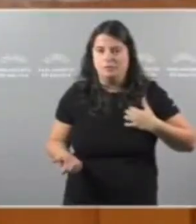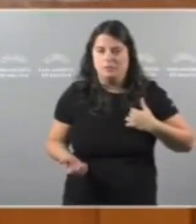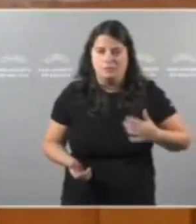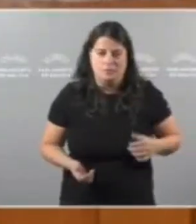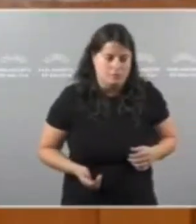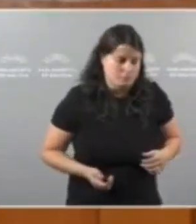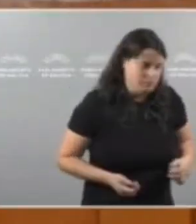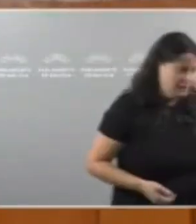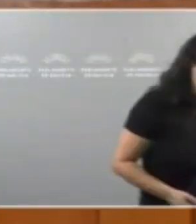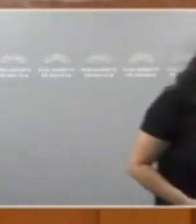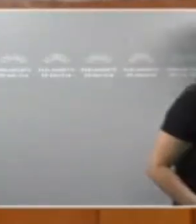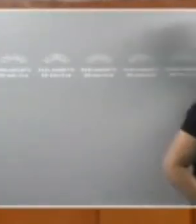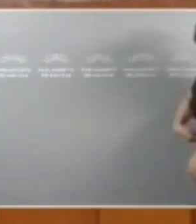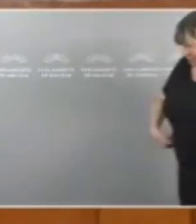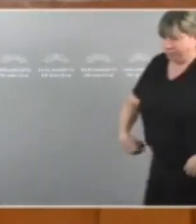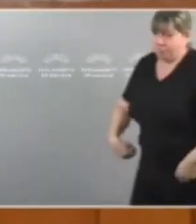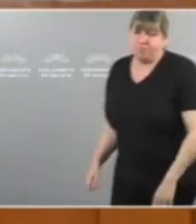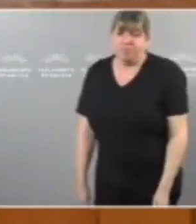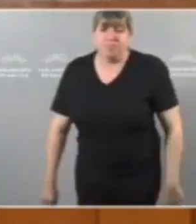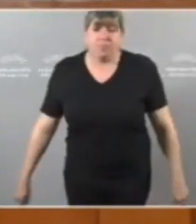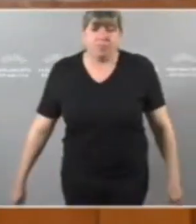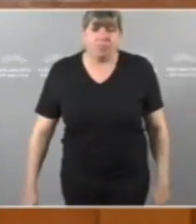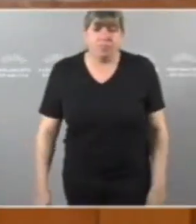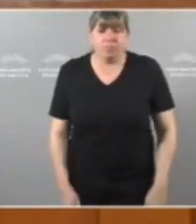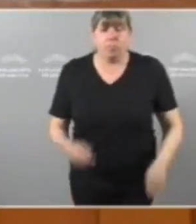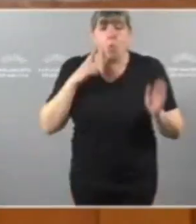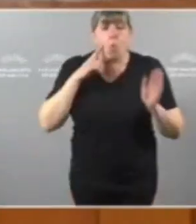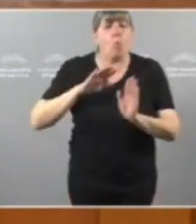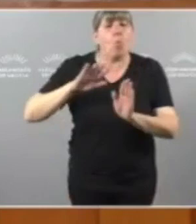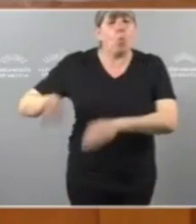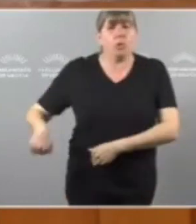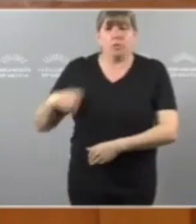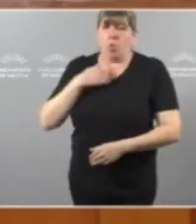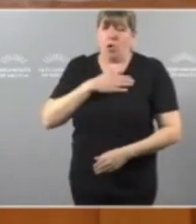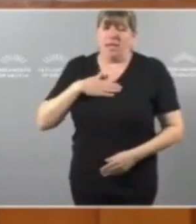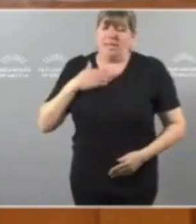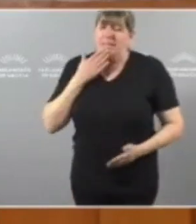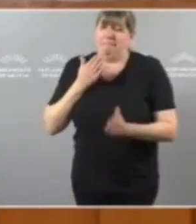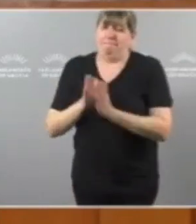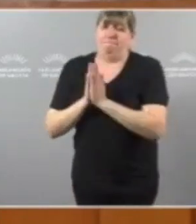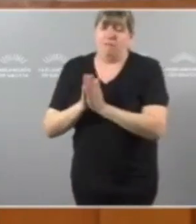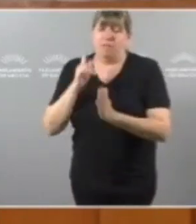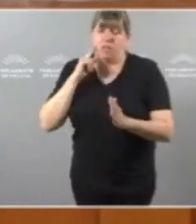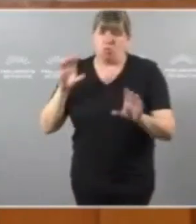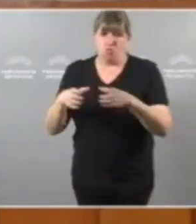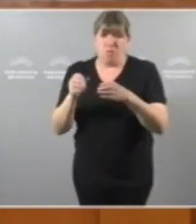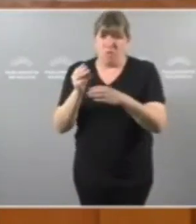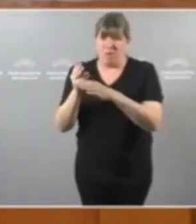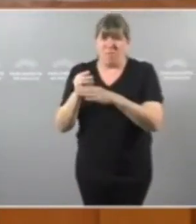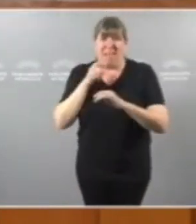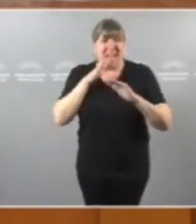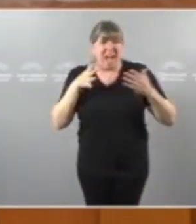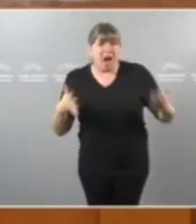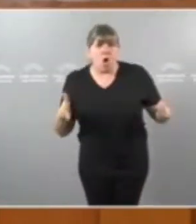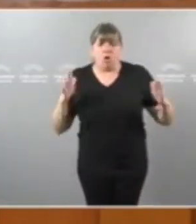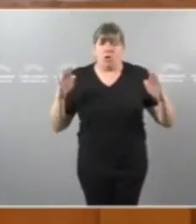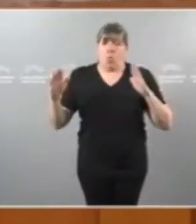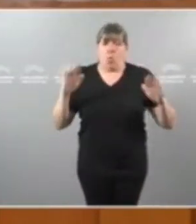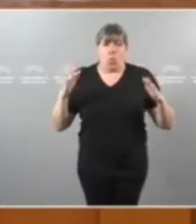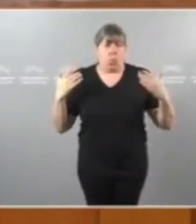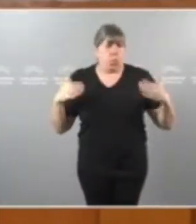Quero Rematar Cunha Petición O Partido Popular Estamos Nun momento Muy duro